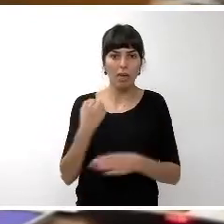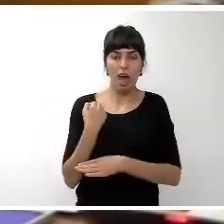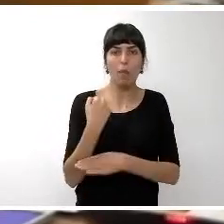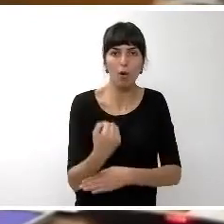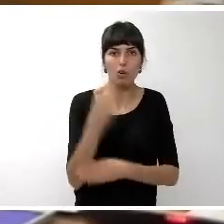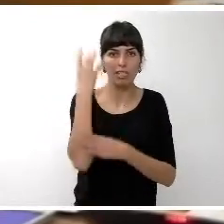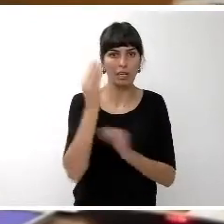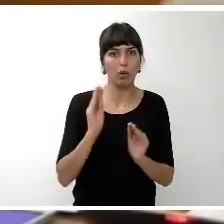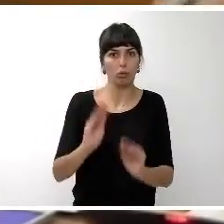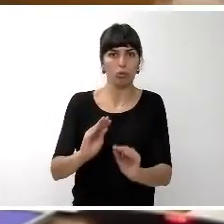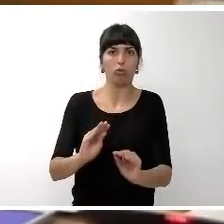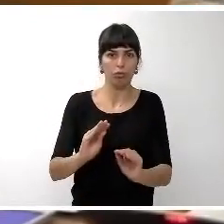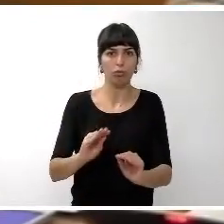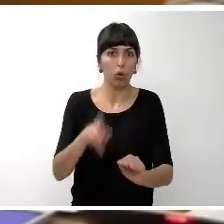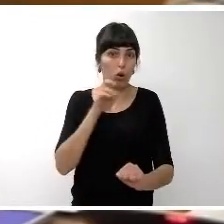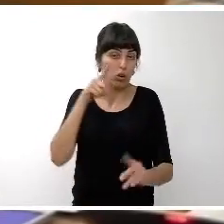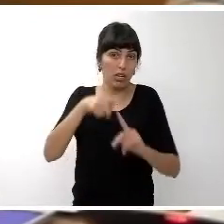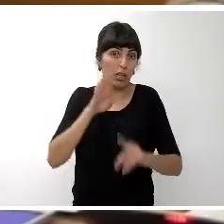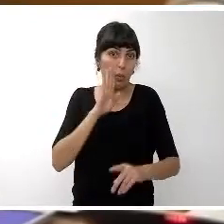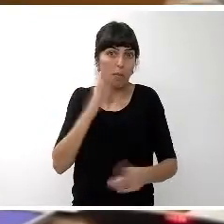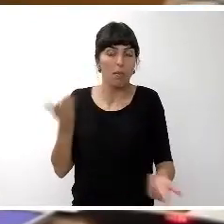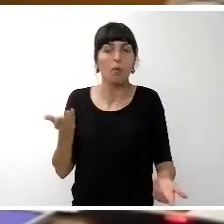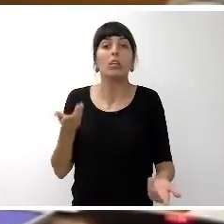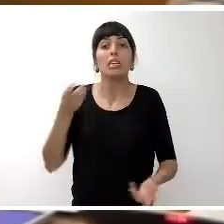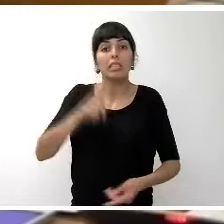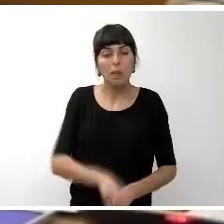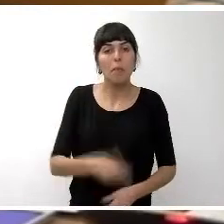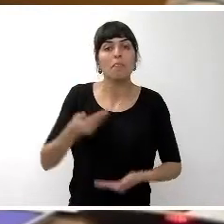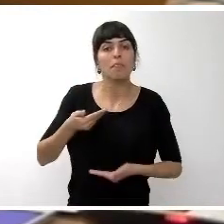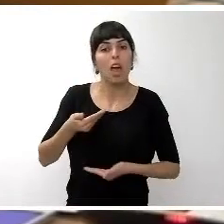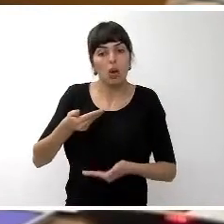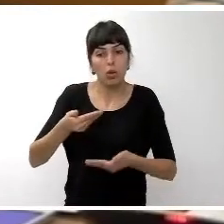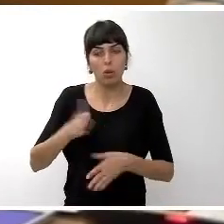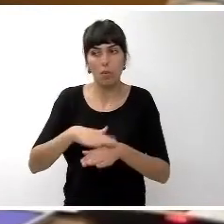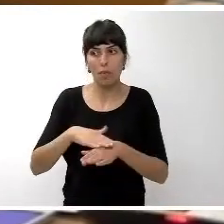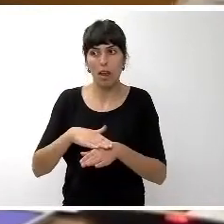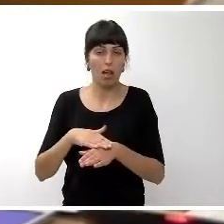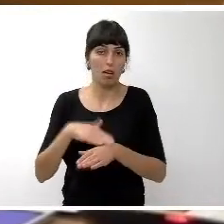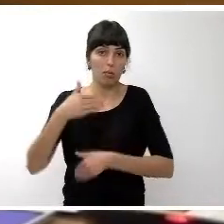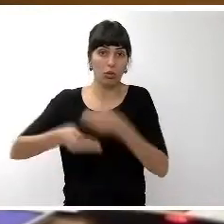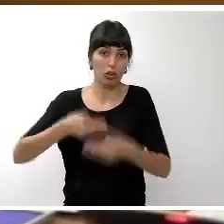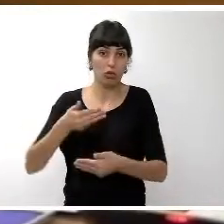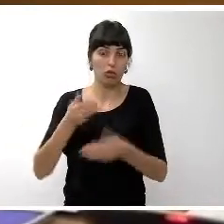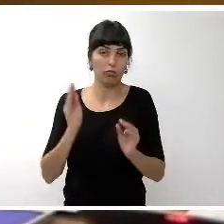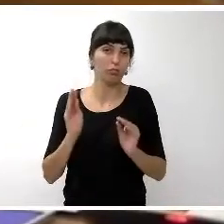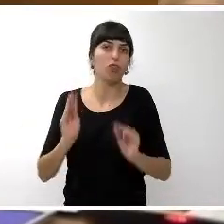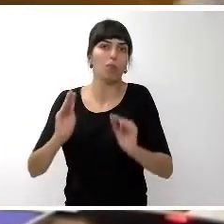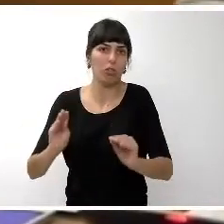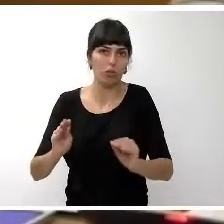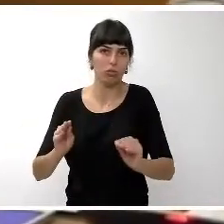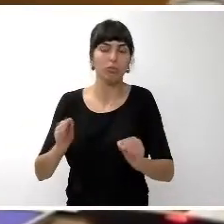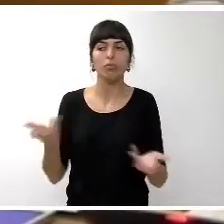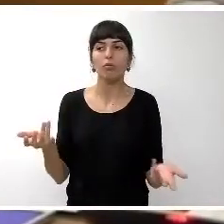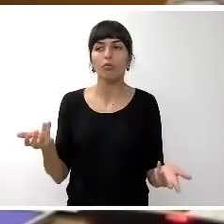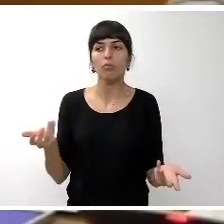iniciativas y ayudando también a seguir formando y acompañando en ese proceso a estas personas por tanto